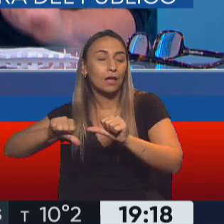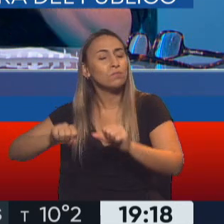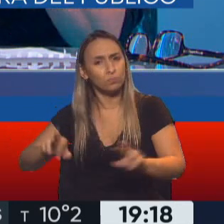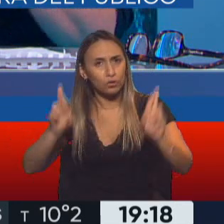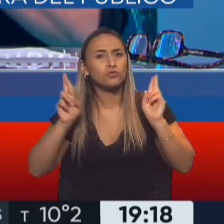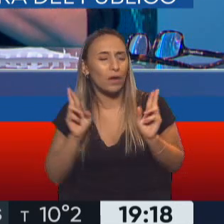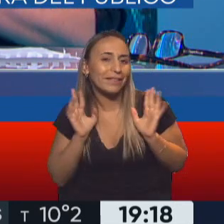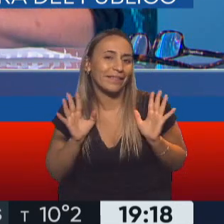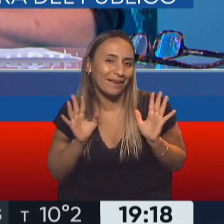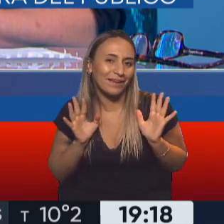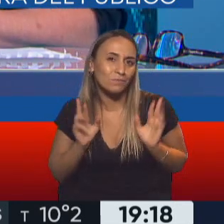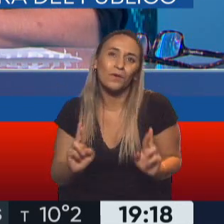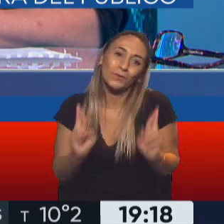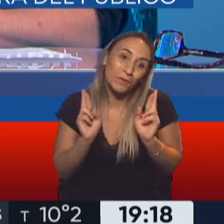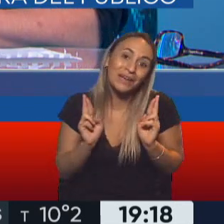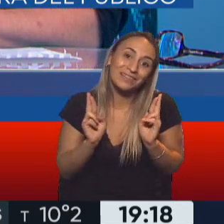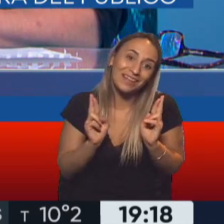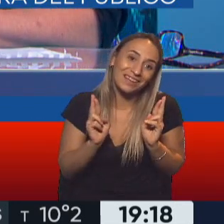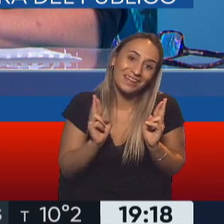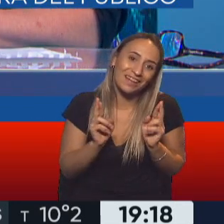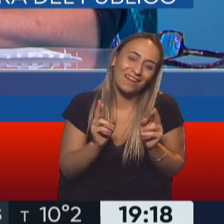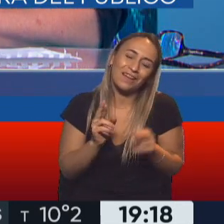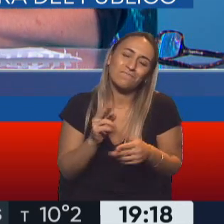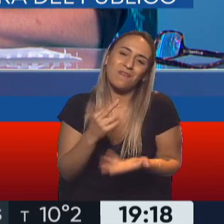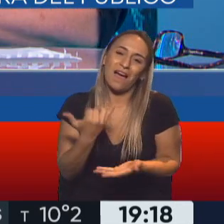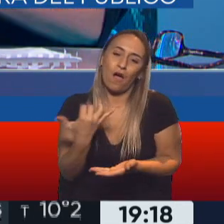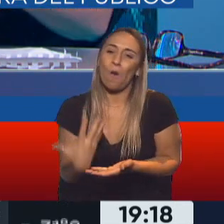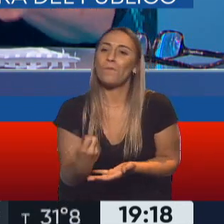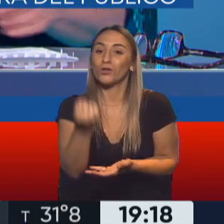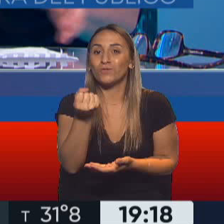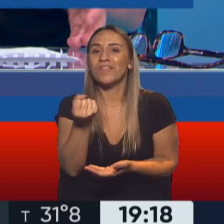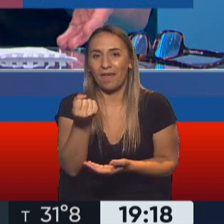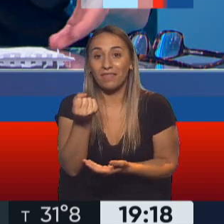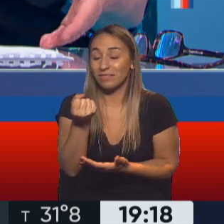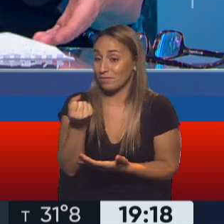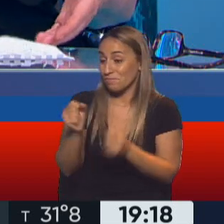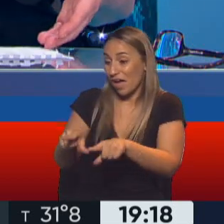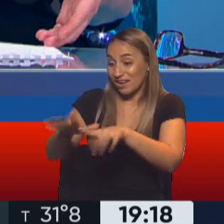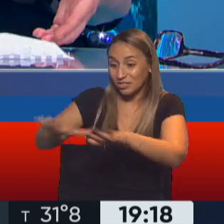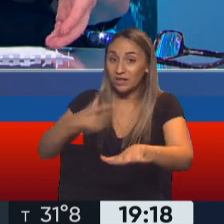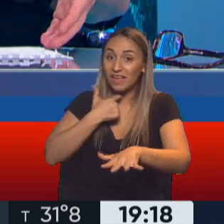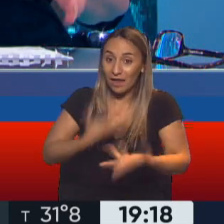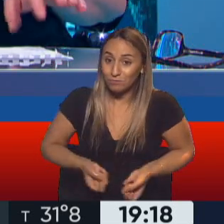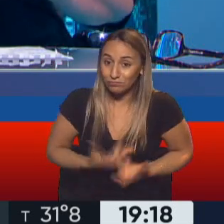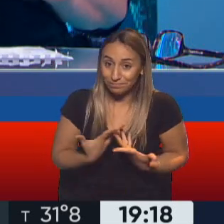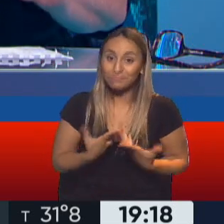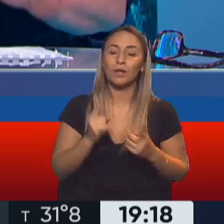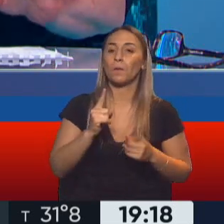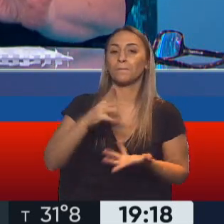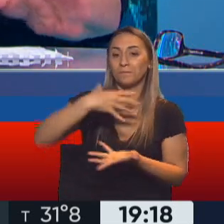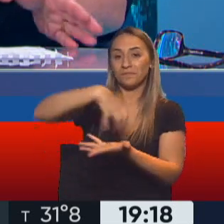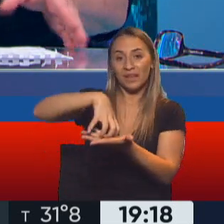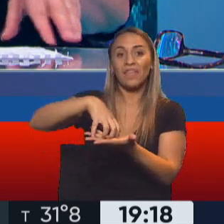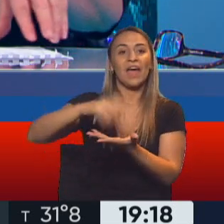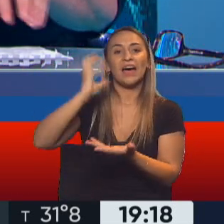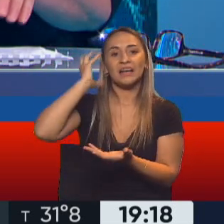Afortunadamente, tenemos otra oportunidad para que los chicos y chicas se expresen. Durante el verano, el trader de la Defensoría, el estudio de